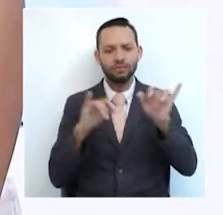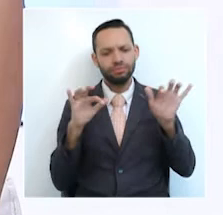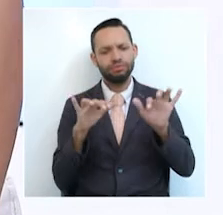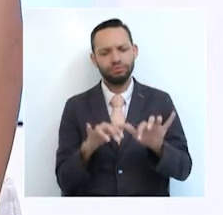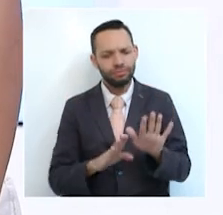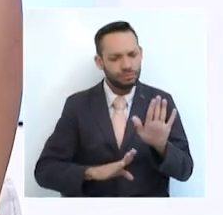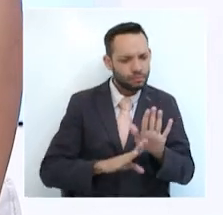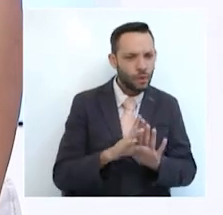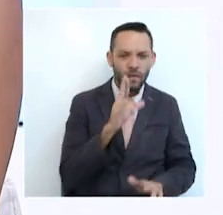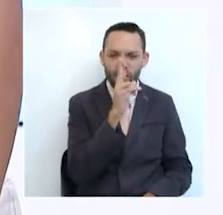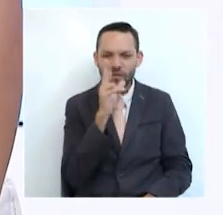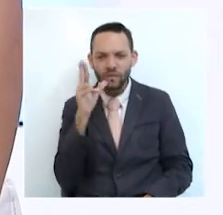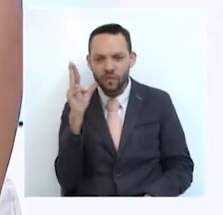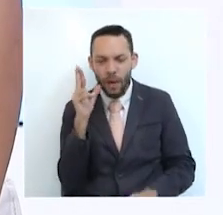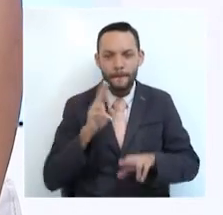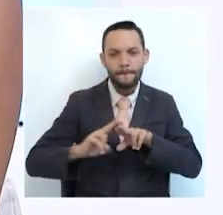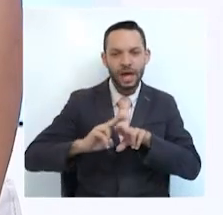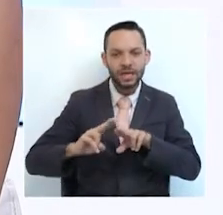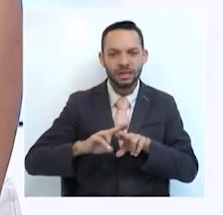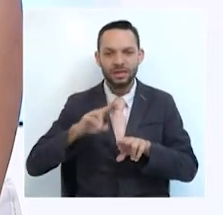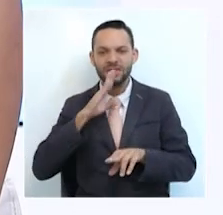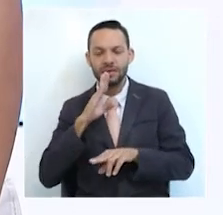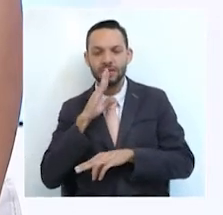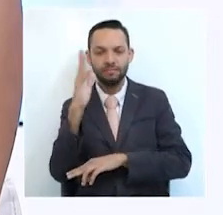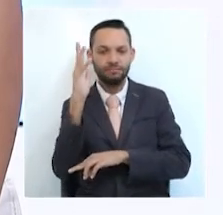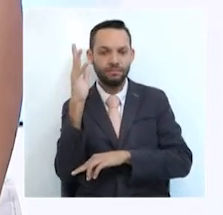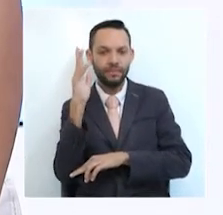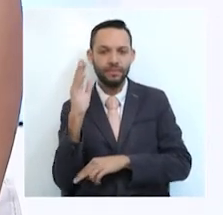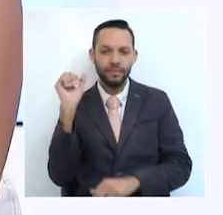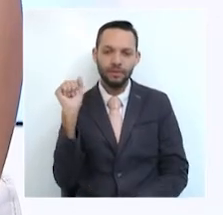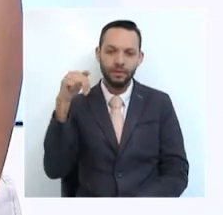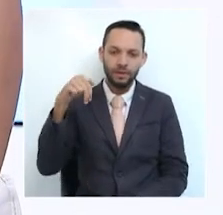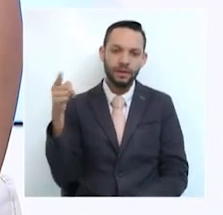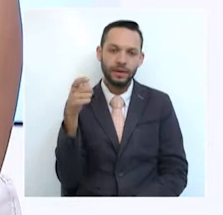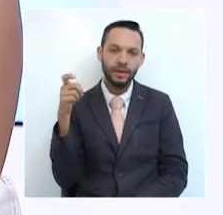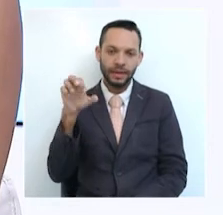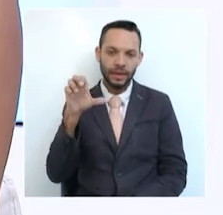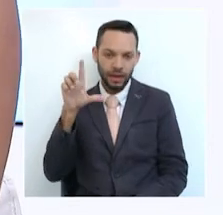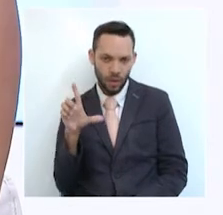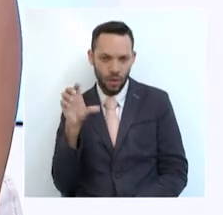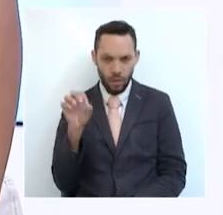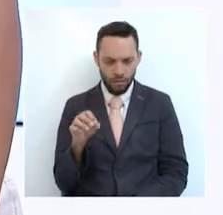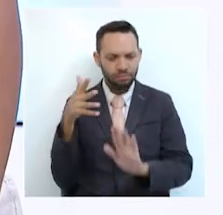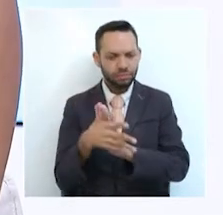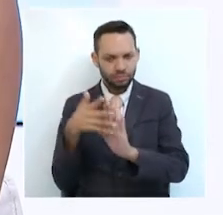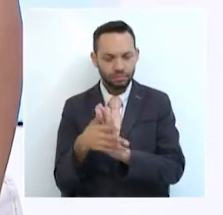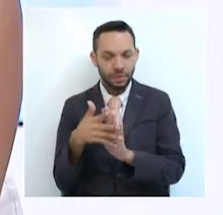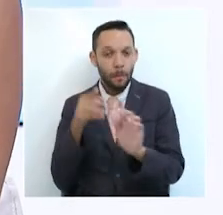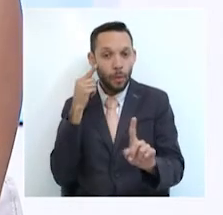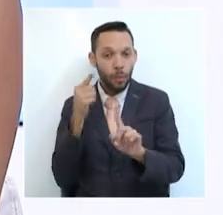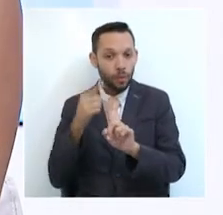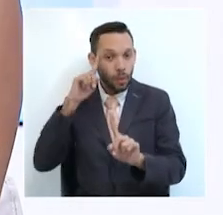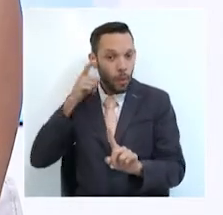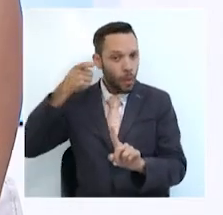en Manizales. Uno de los ponentes será el candidato a la gobernación, Ángelo Quintero Palacio, quien hará una presentación de su libro Sofisma o